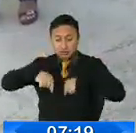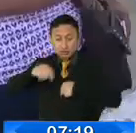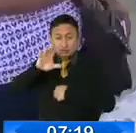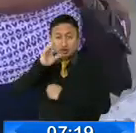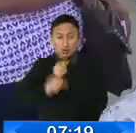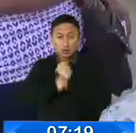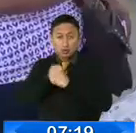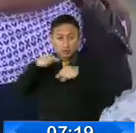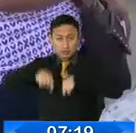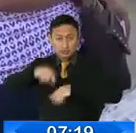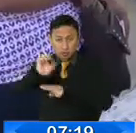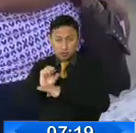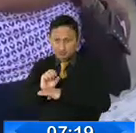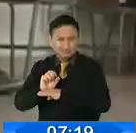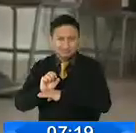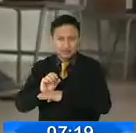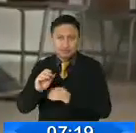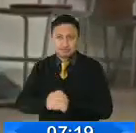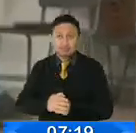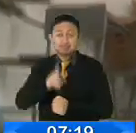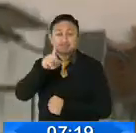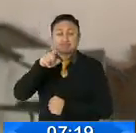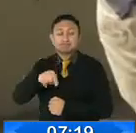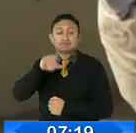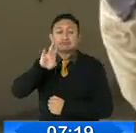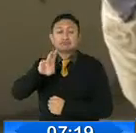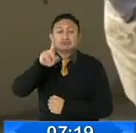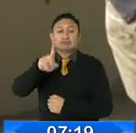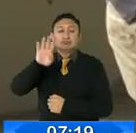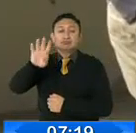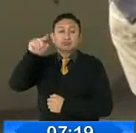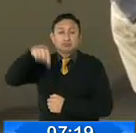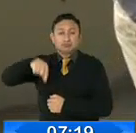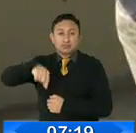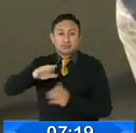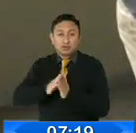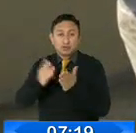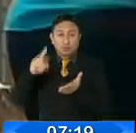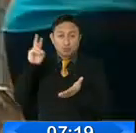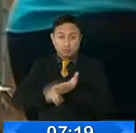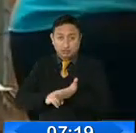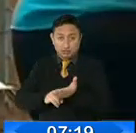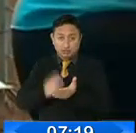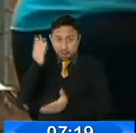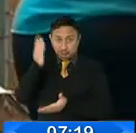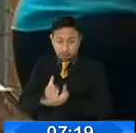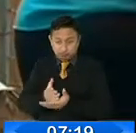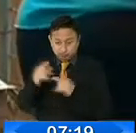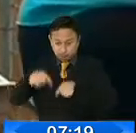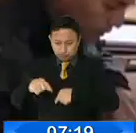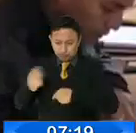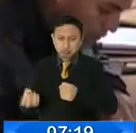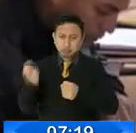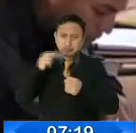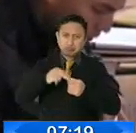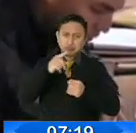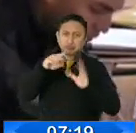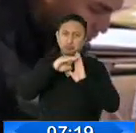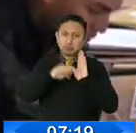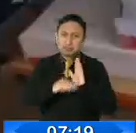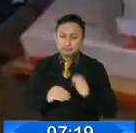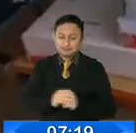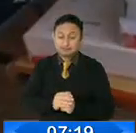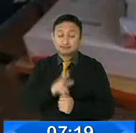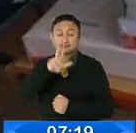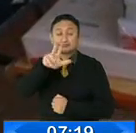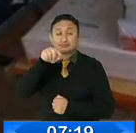cinco años de residencia en el país. Mil setecientos catorce extranjeros con su visa cancelada fueron incluidos en el registro electoral. Se incluyeron a